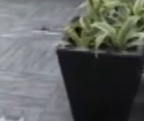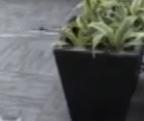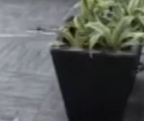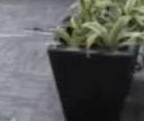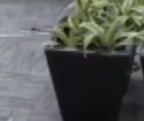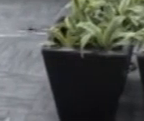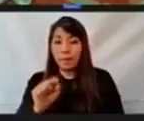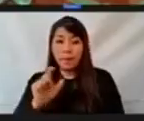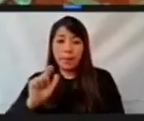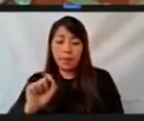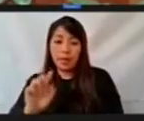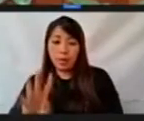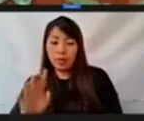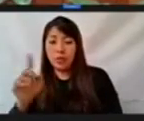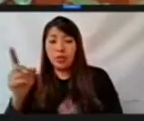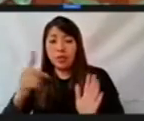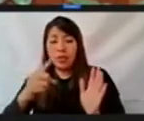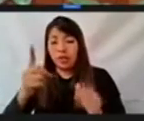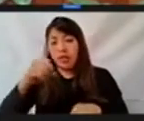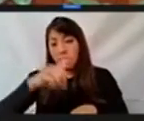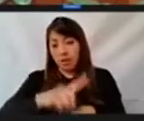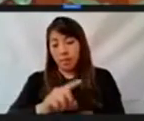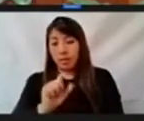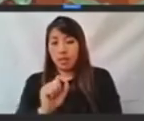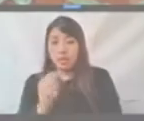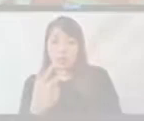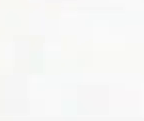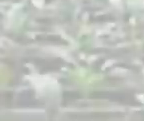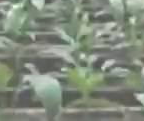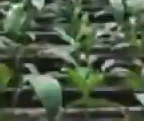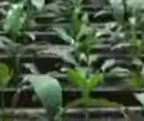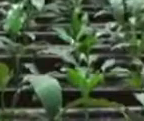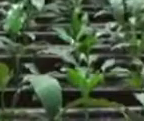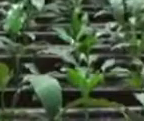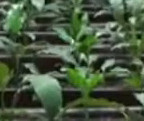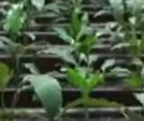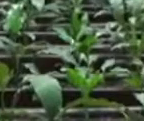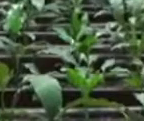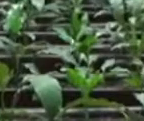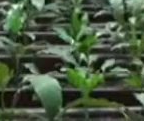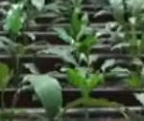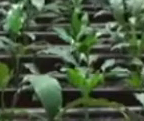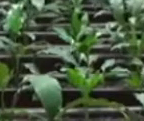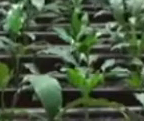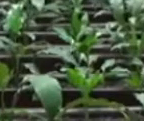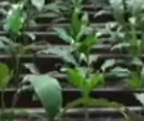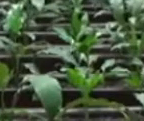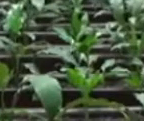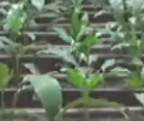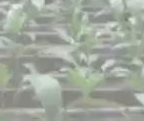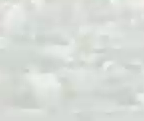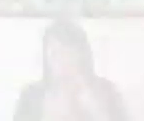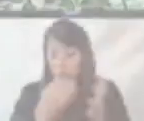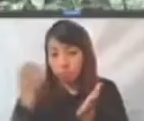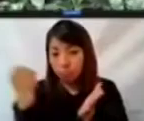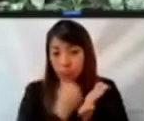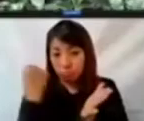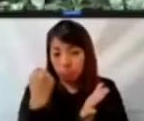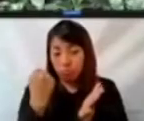Nacional Electoral le designara como presidente provisional del ITE, hasta en tanto designen al nuevo titular del organismo.